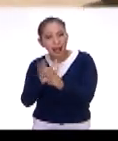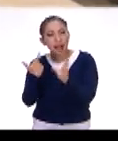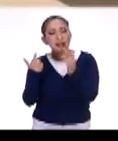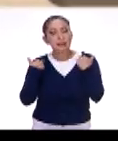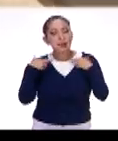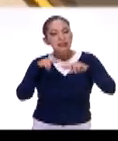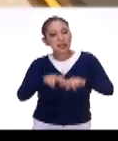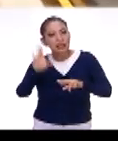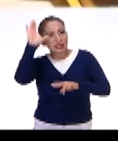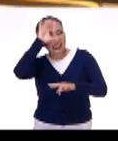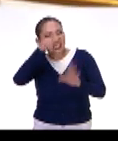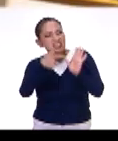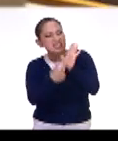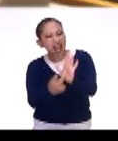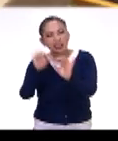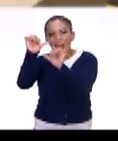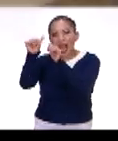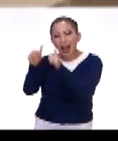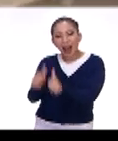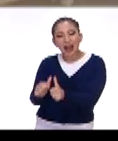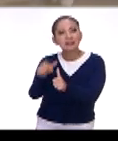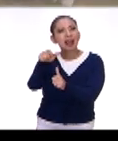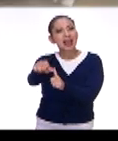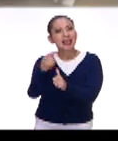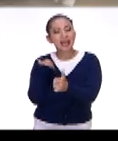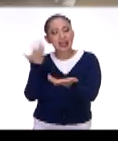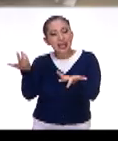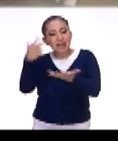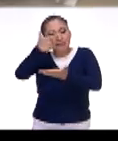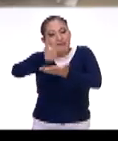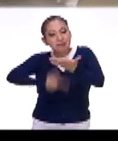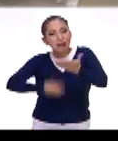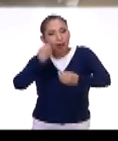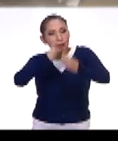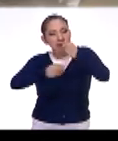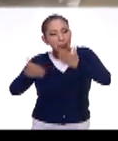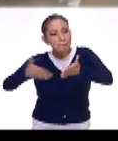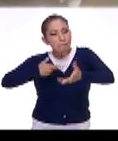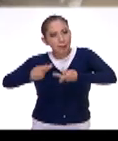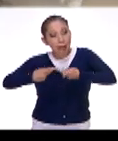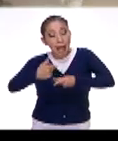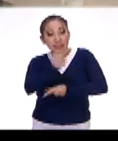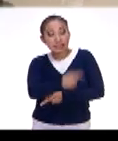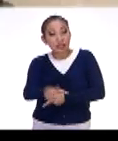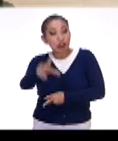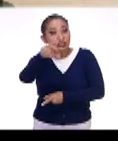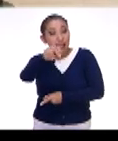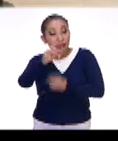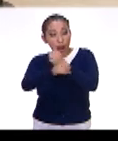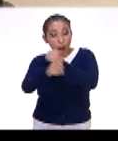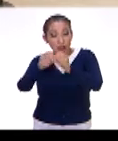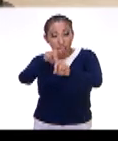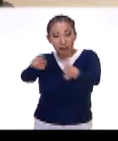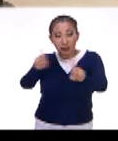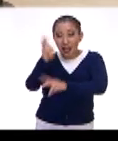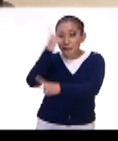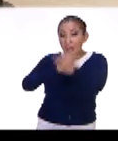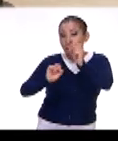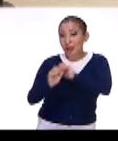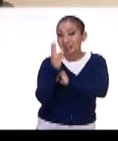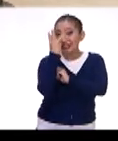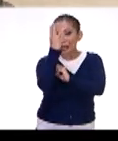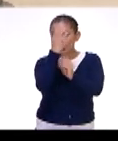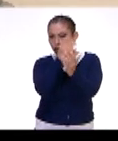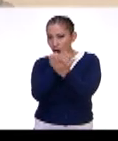representaciones científicas, artísticas y recetas de cocina. Son más de 180 piezas procedentes de 23